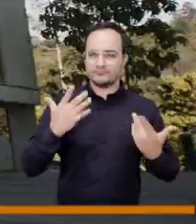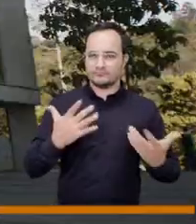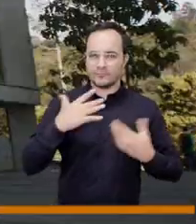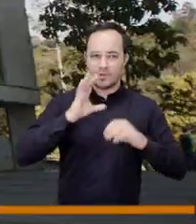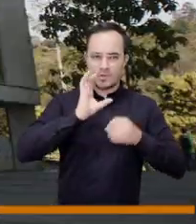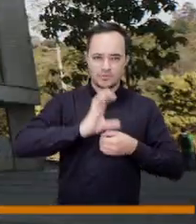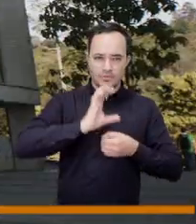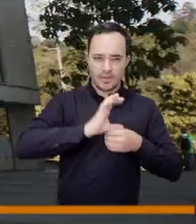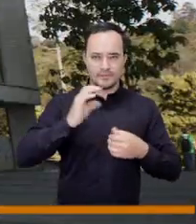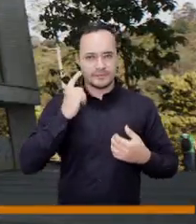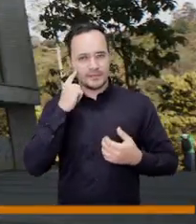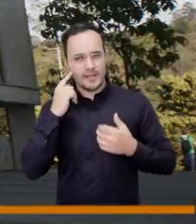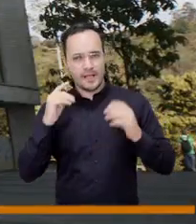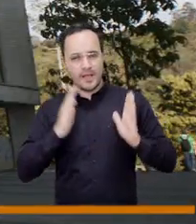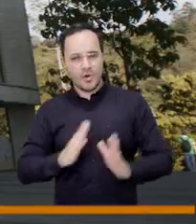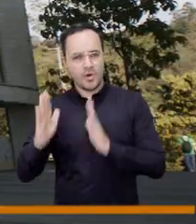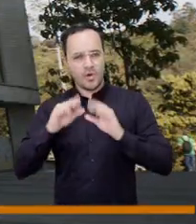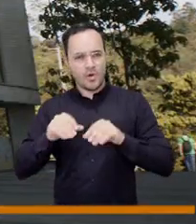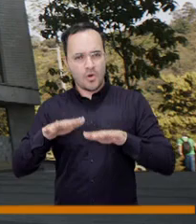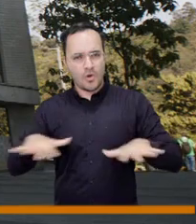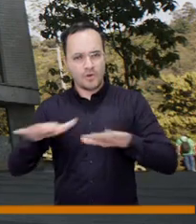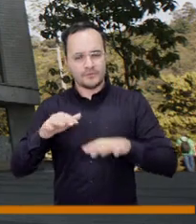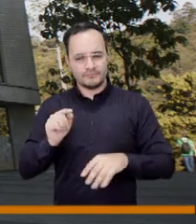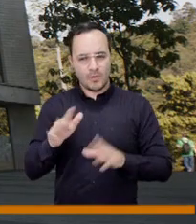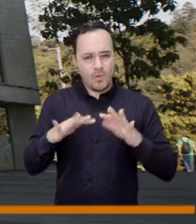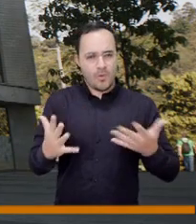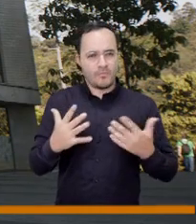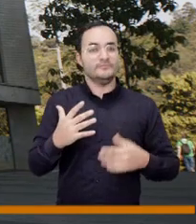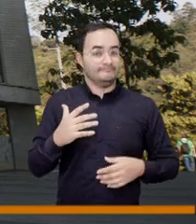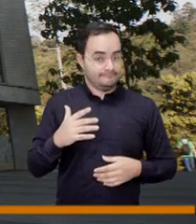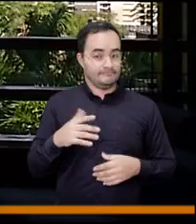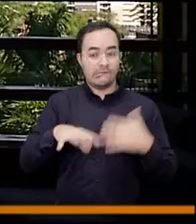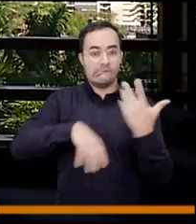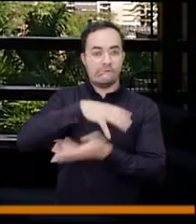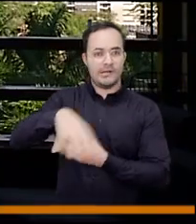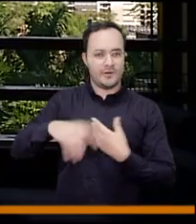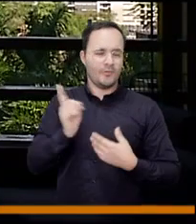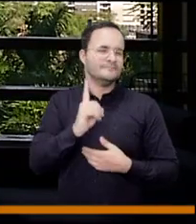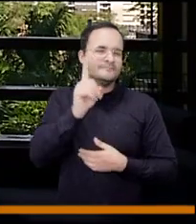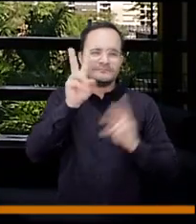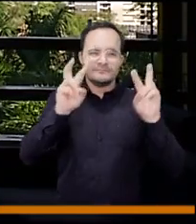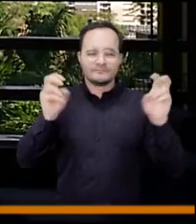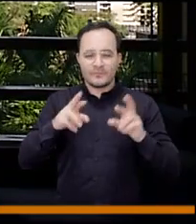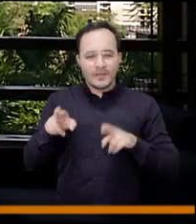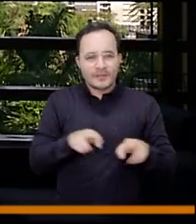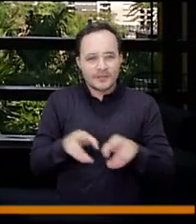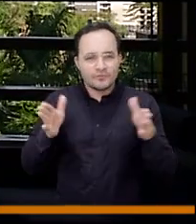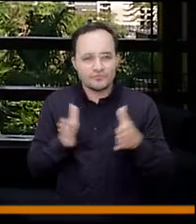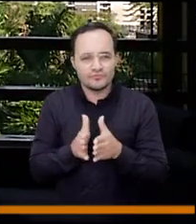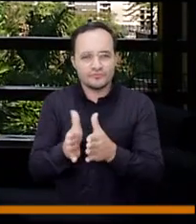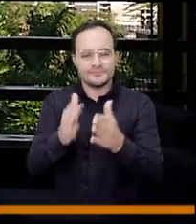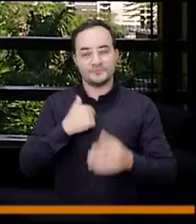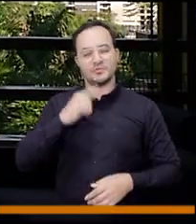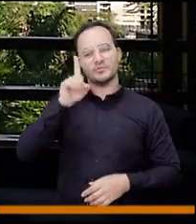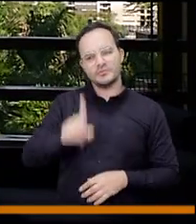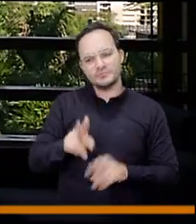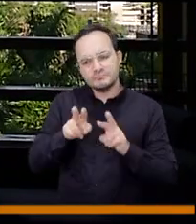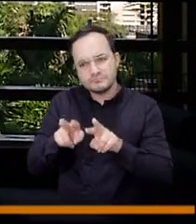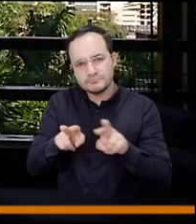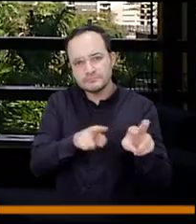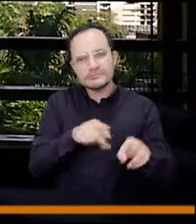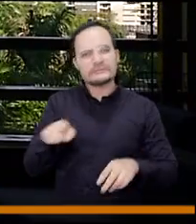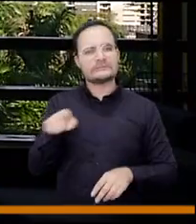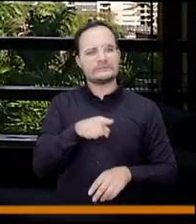tema de control territorial nosotros trabajamos mucho las quebradas y cuando yo voy a las quebradas estoy viendo que hay que hacer